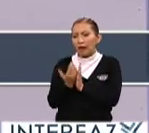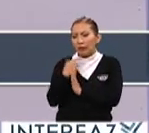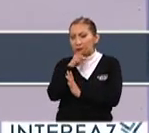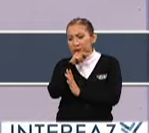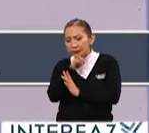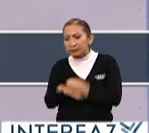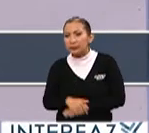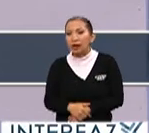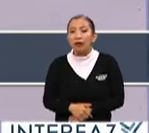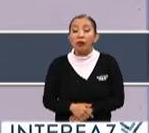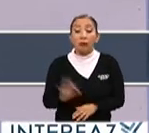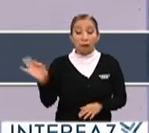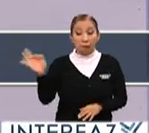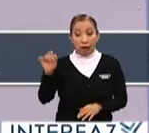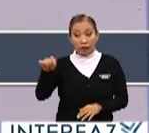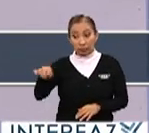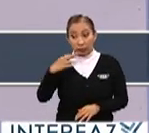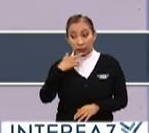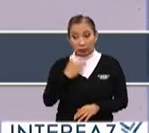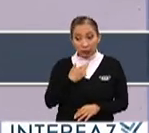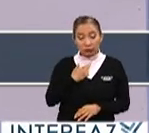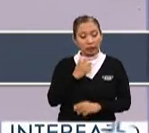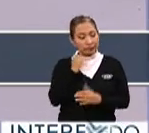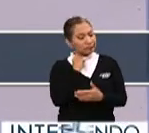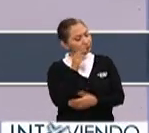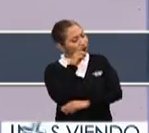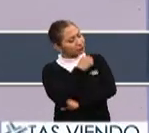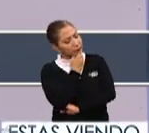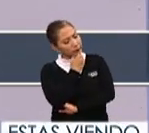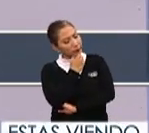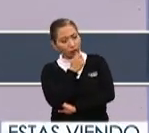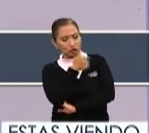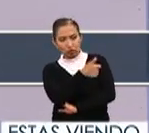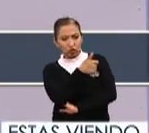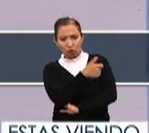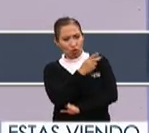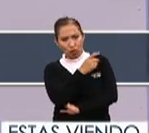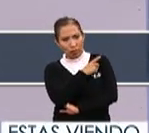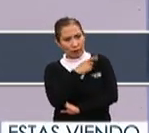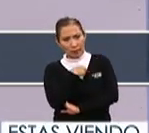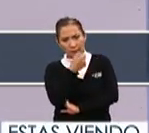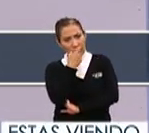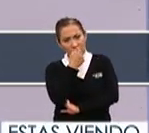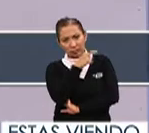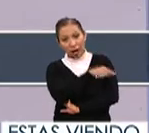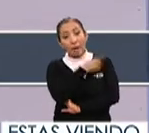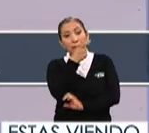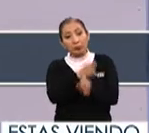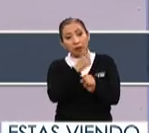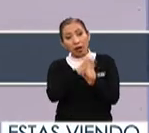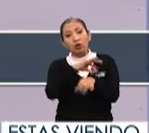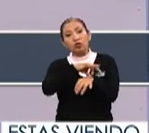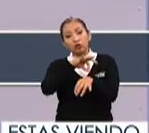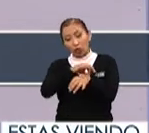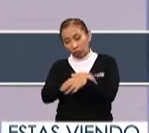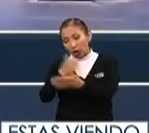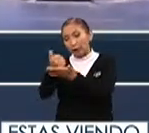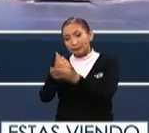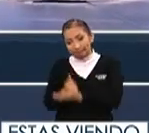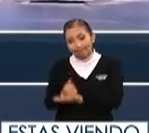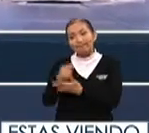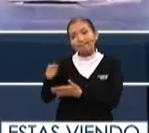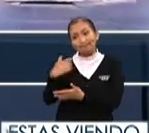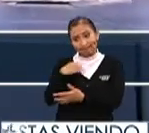preocupante y sí, a ver, la respuesta sería completamente no automedicarse, tratar de buscar desde el principio el apoyo de